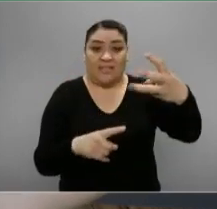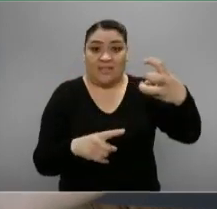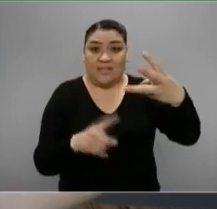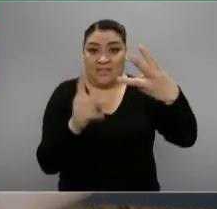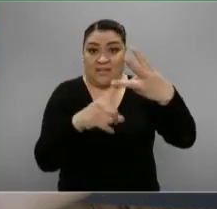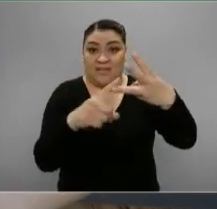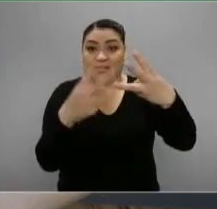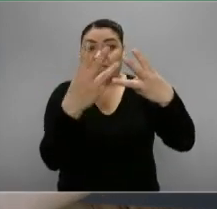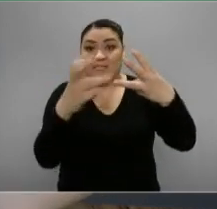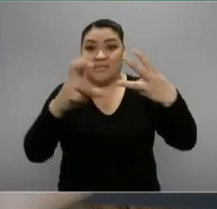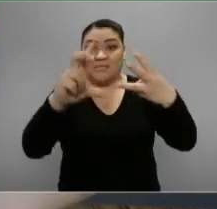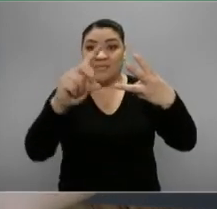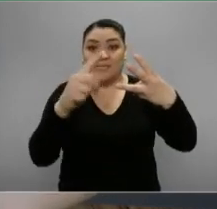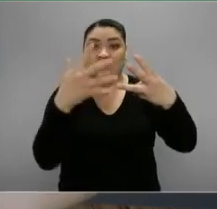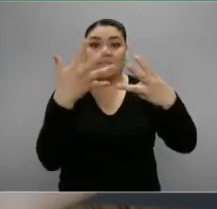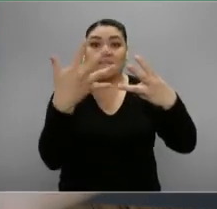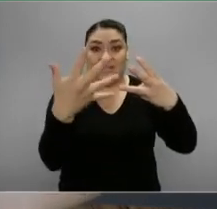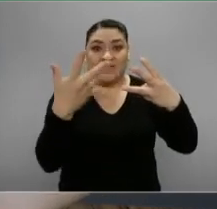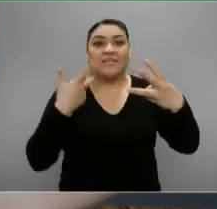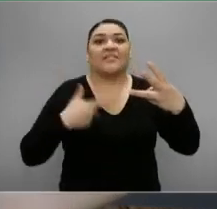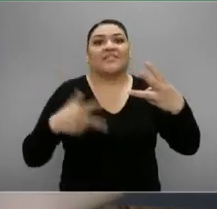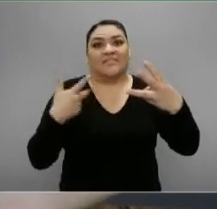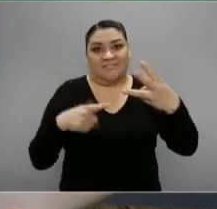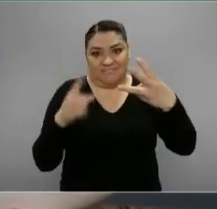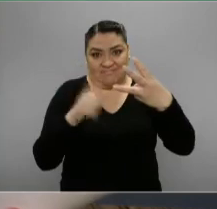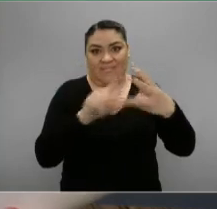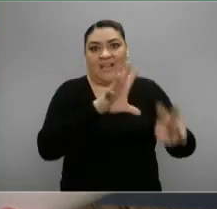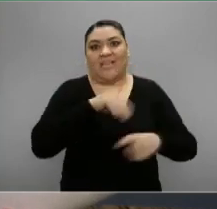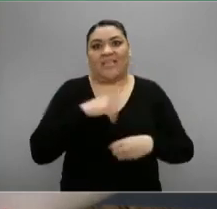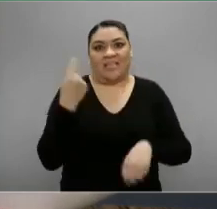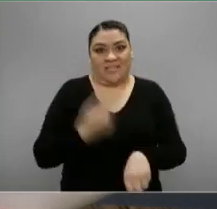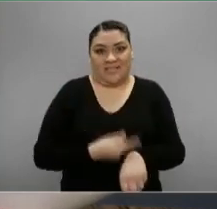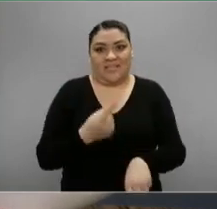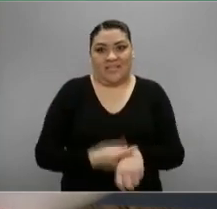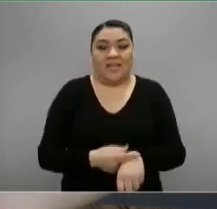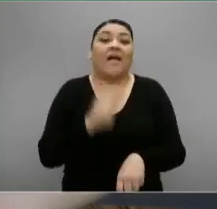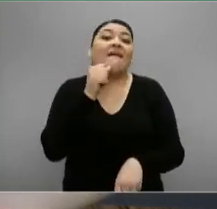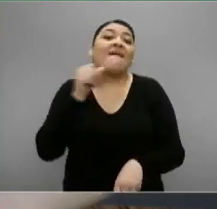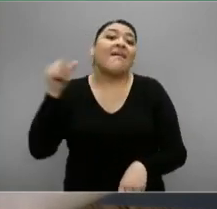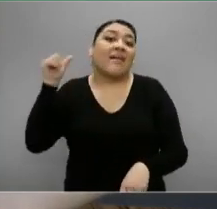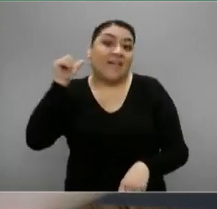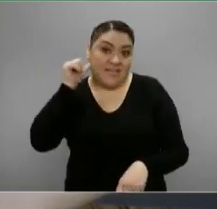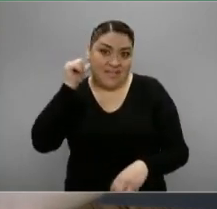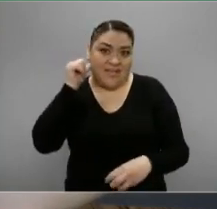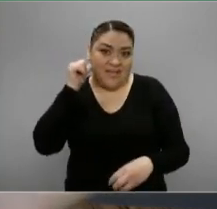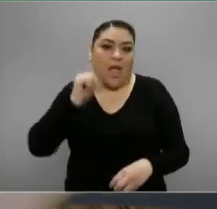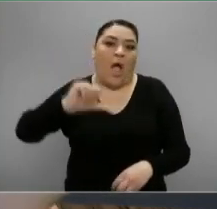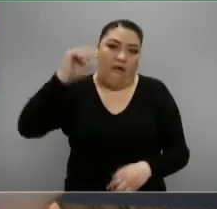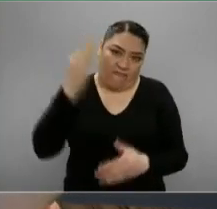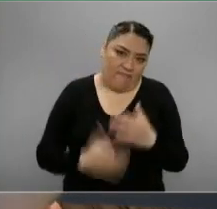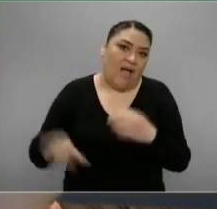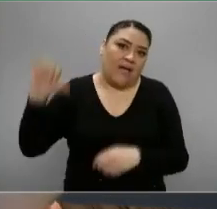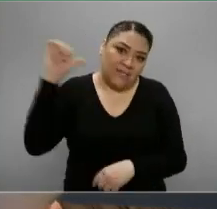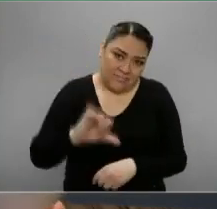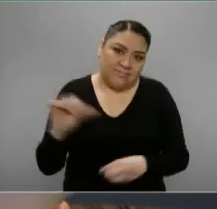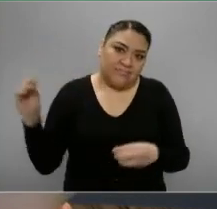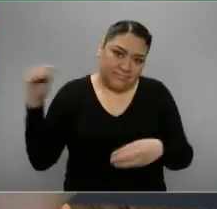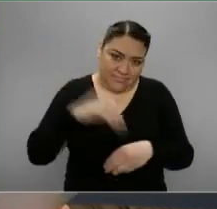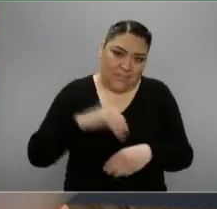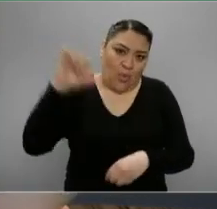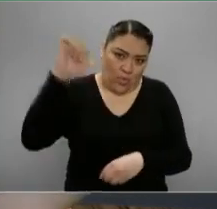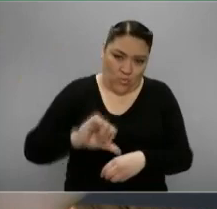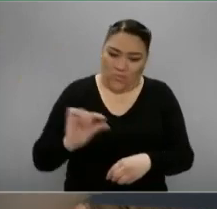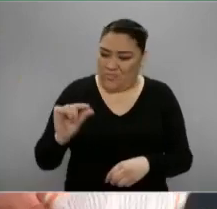con 335 casos de acuerdo con el reporte del día de ayer. Falta la actualización de datos.